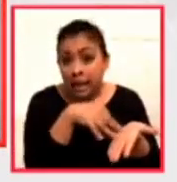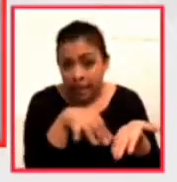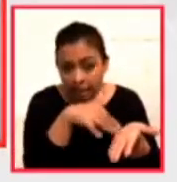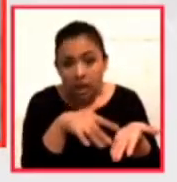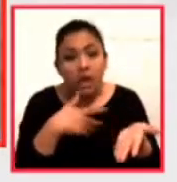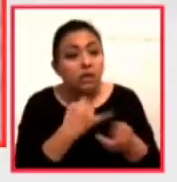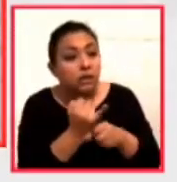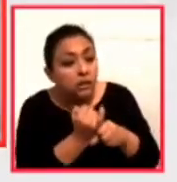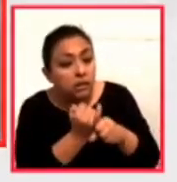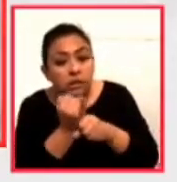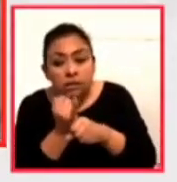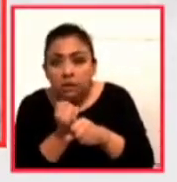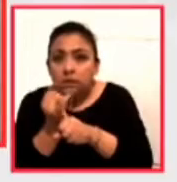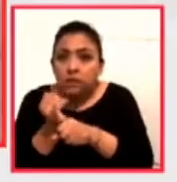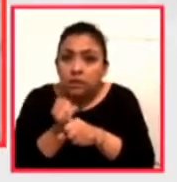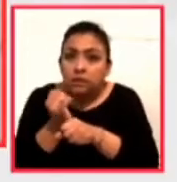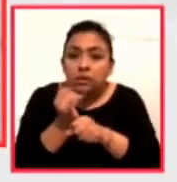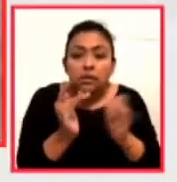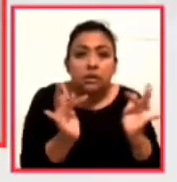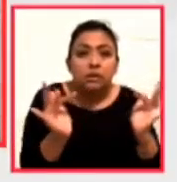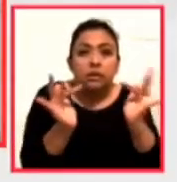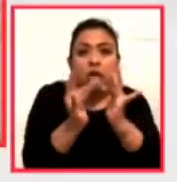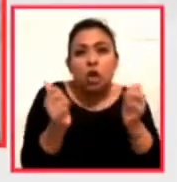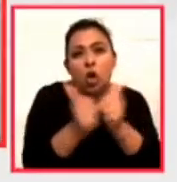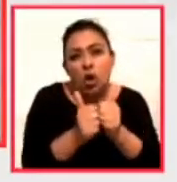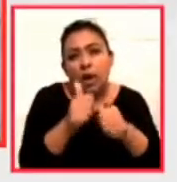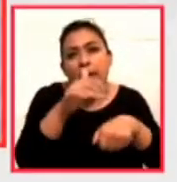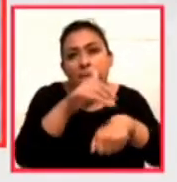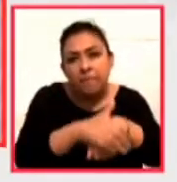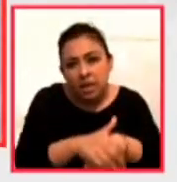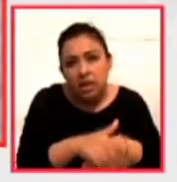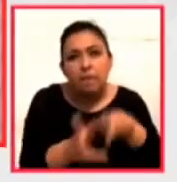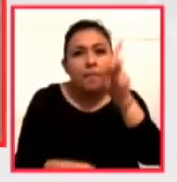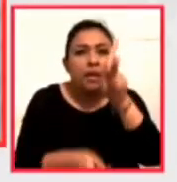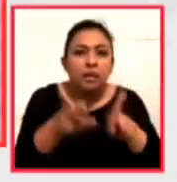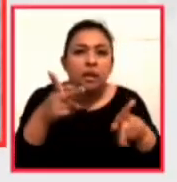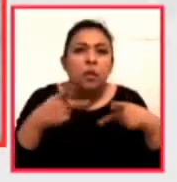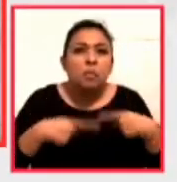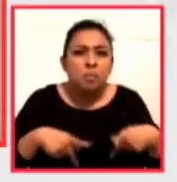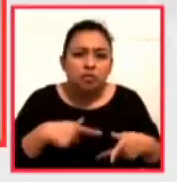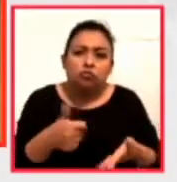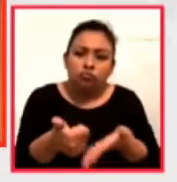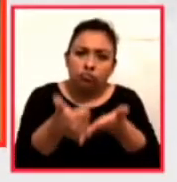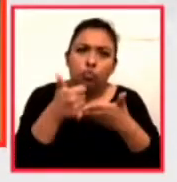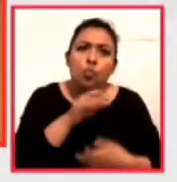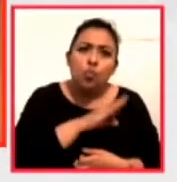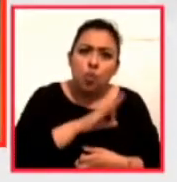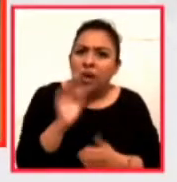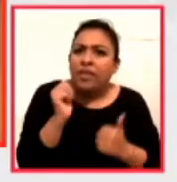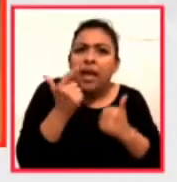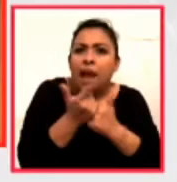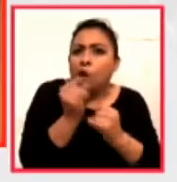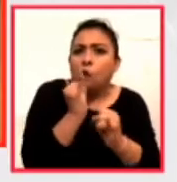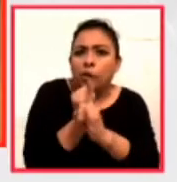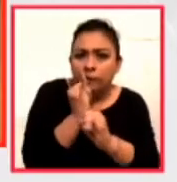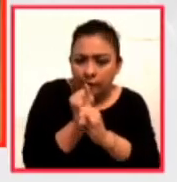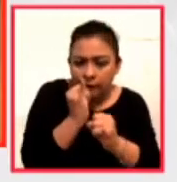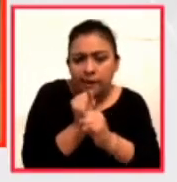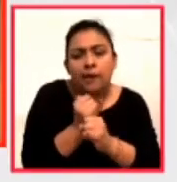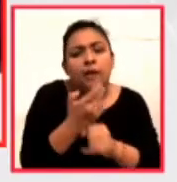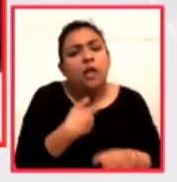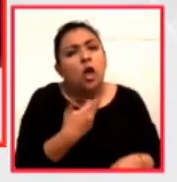investigando, conectando con amigos, hablando con gente que puede ayudarnos a hacer cosas en línea. Estamos lanzando